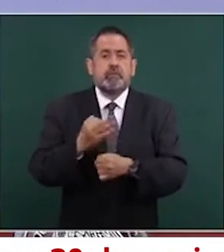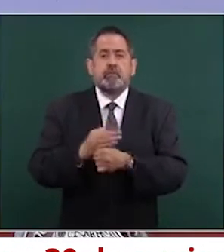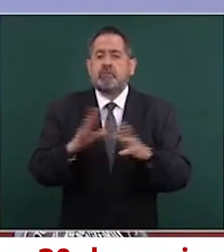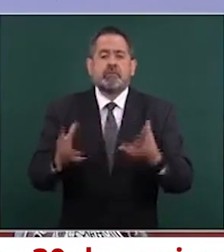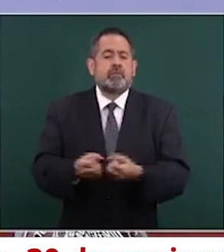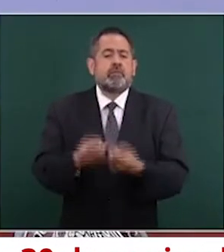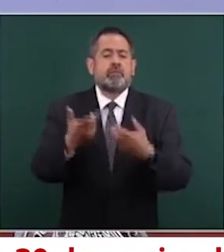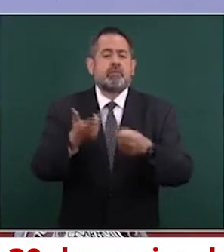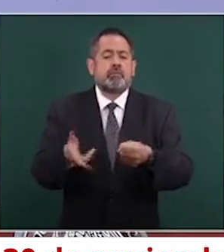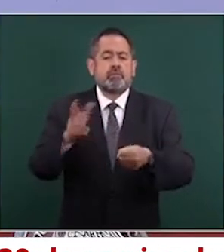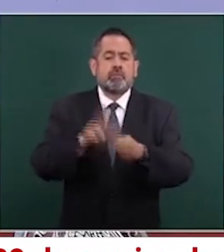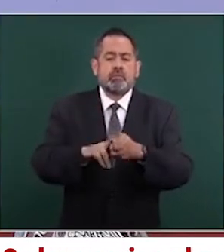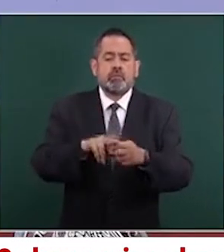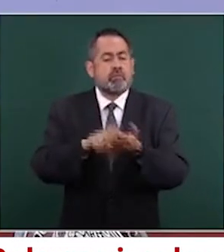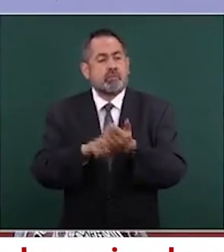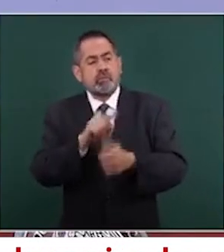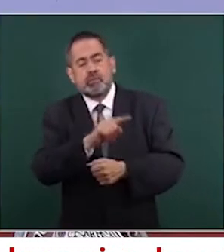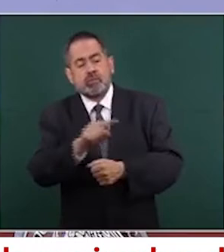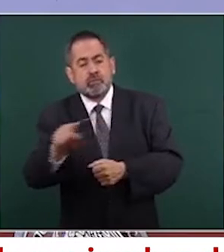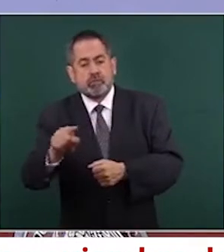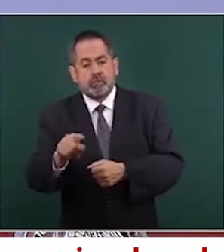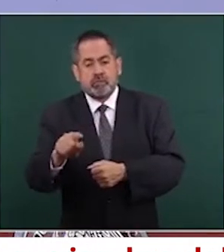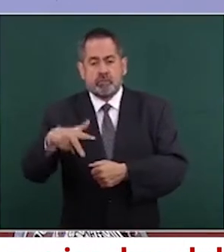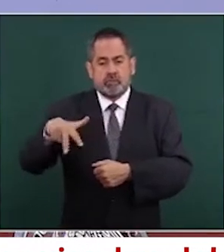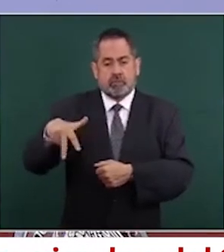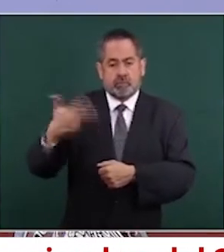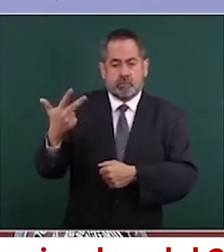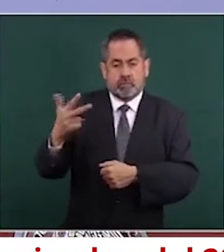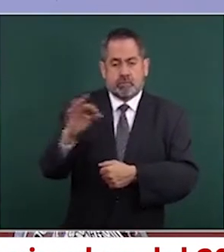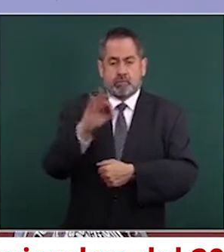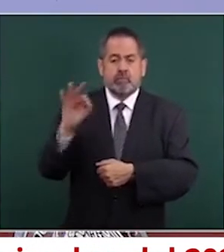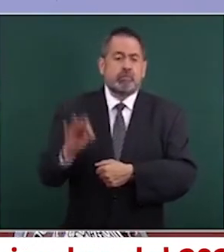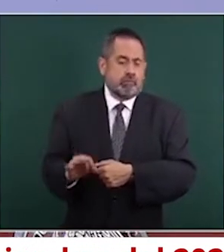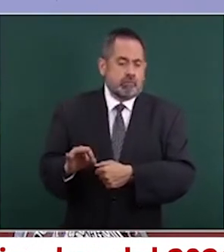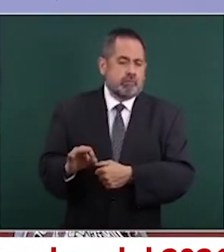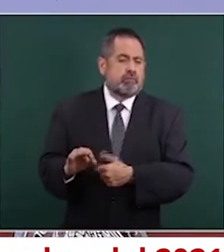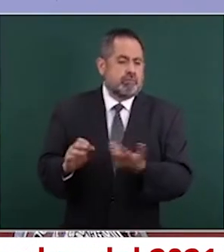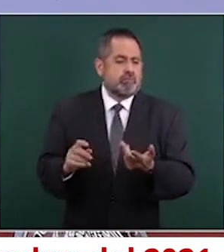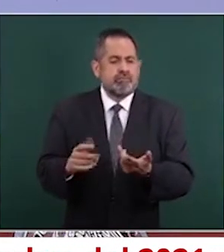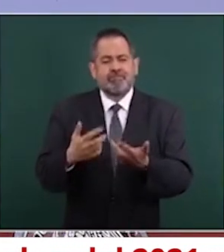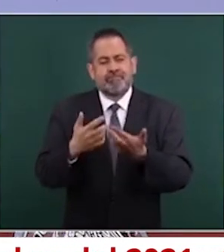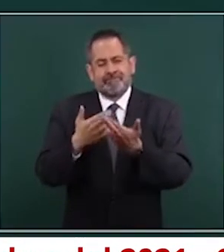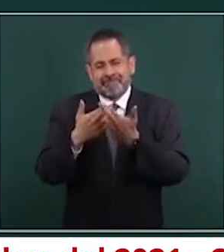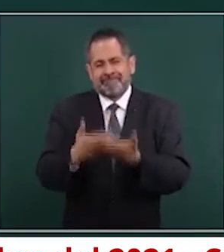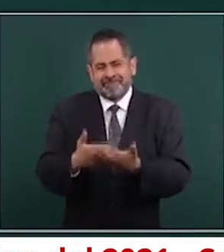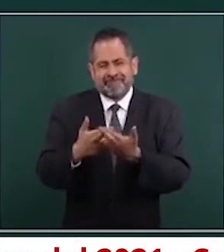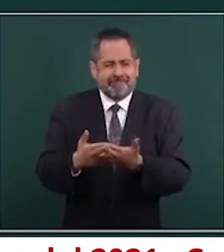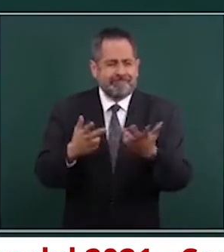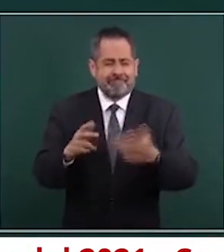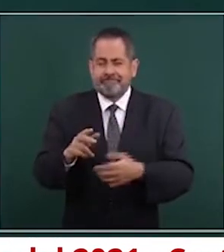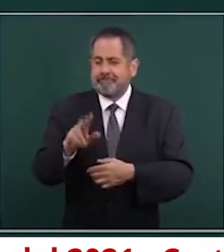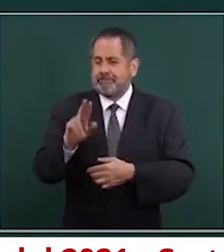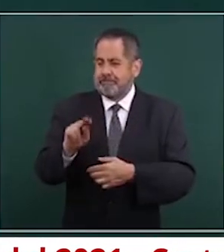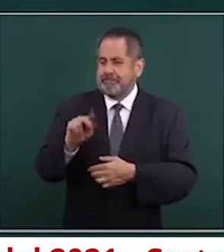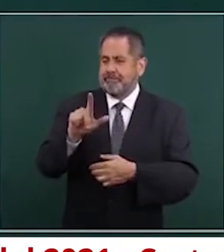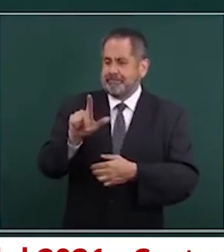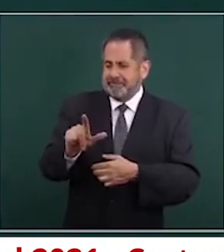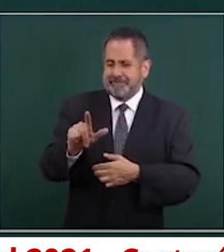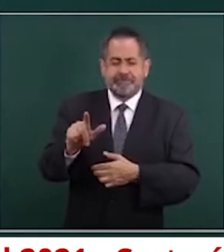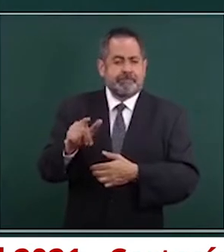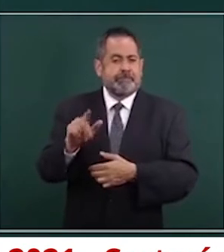ocupación hospitalaria de trece por ciento para las unidades de cuidados intensivos. La siguiente.